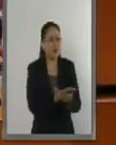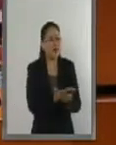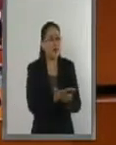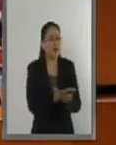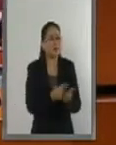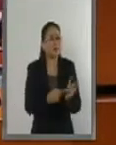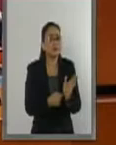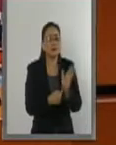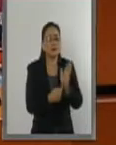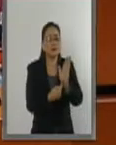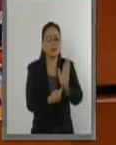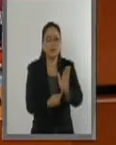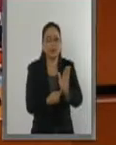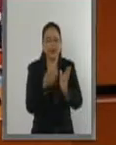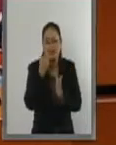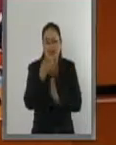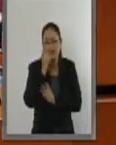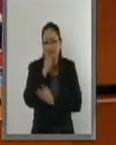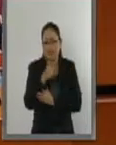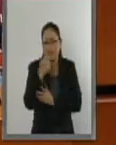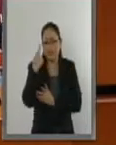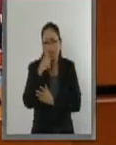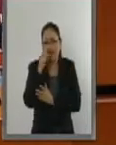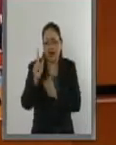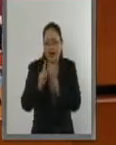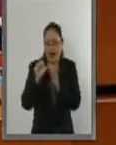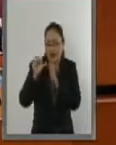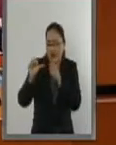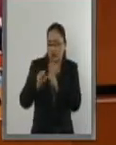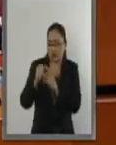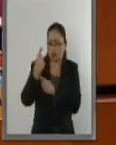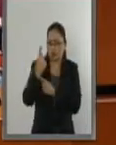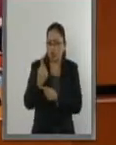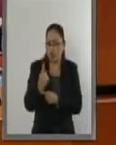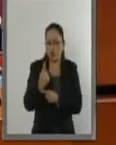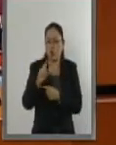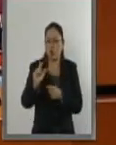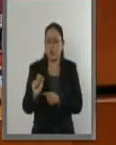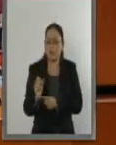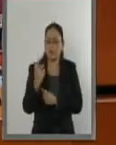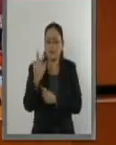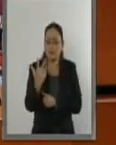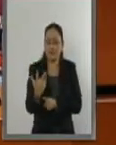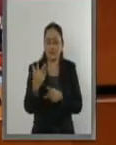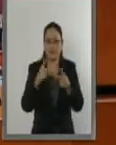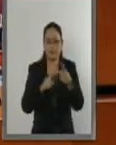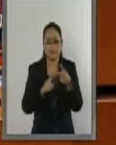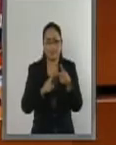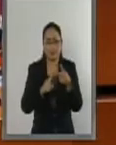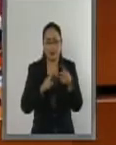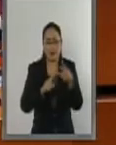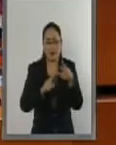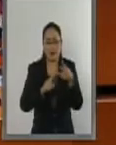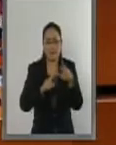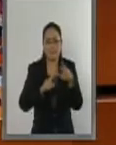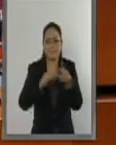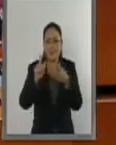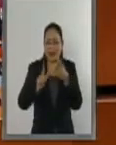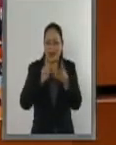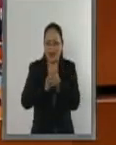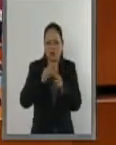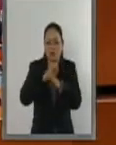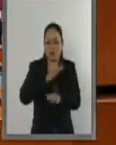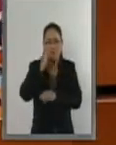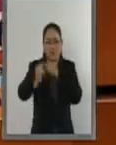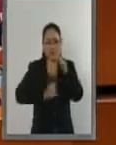un decreto de reforma a los artículos 1, 25 y 25 de la Ley de Cooperación